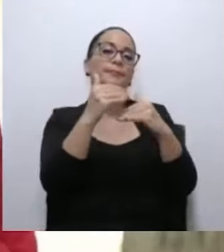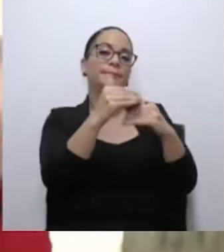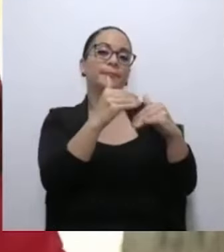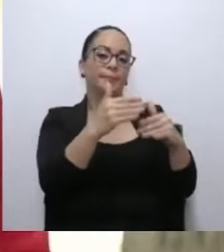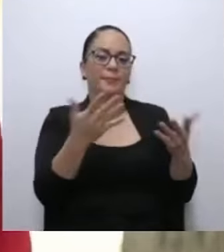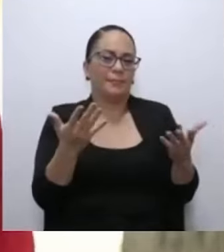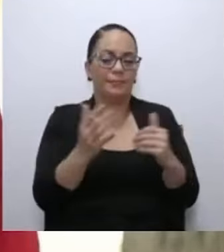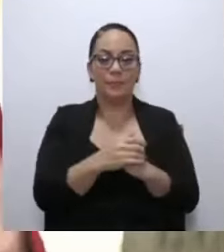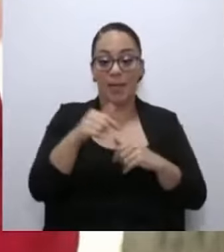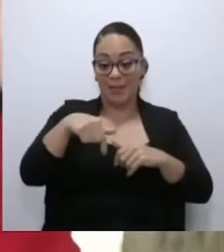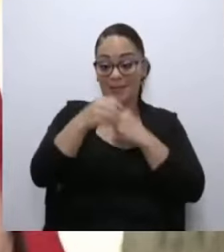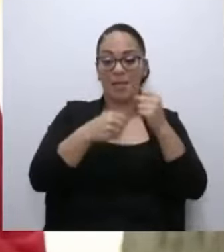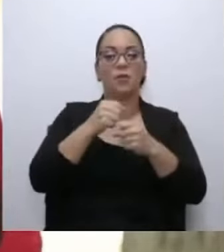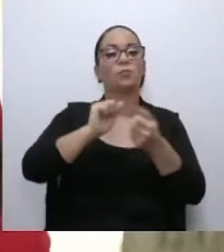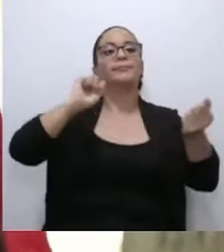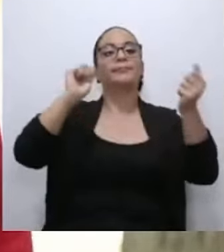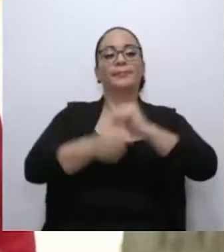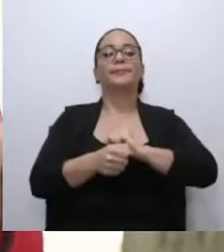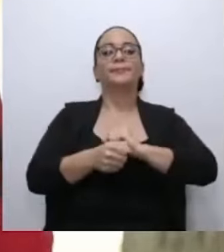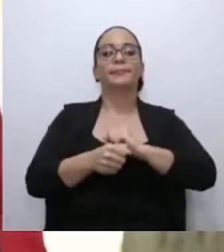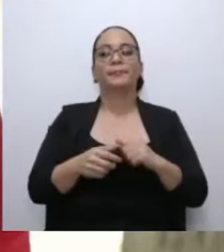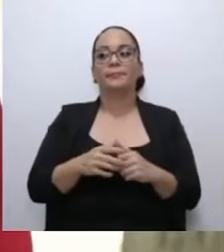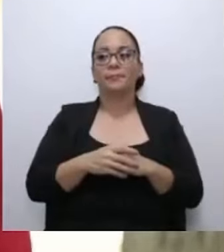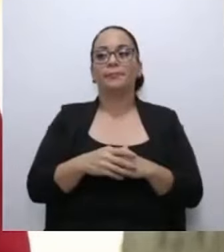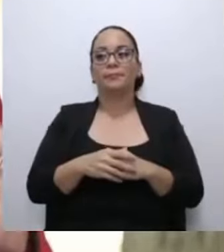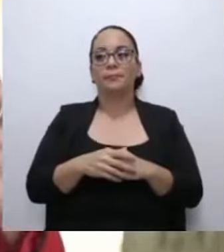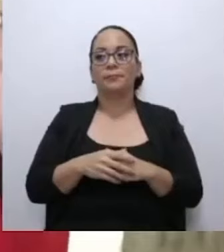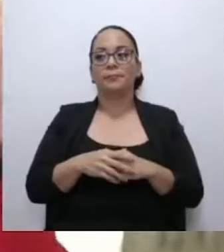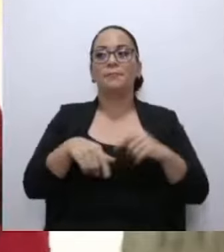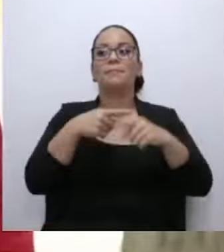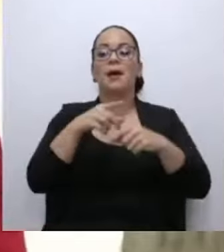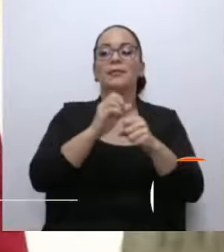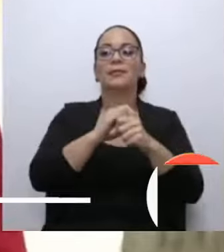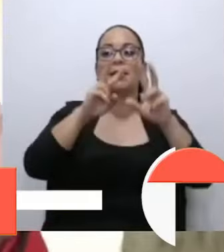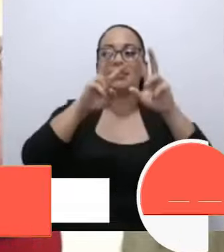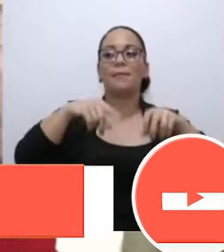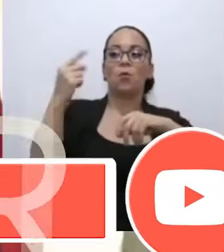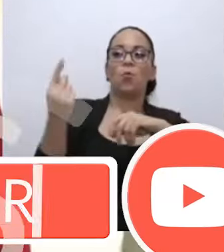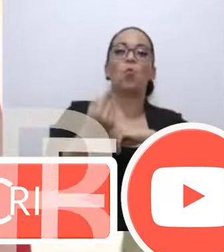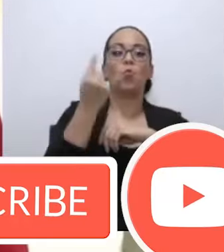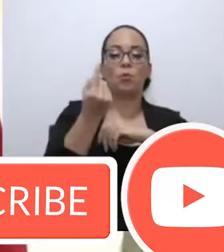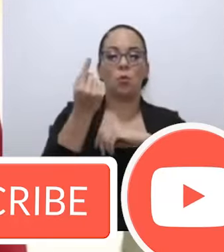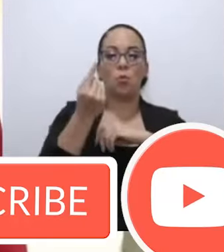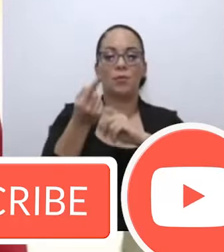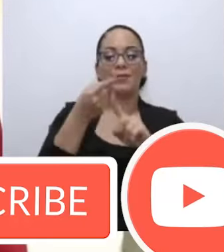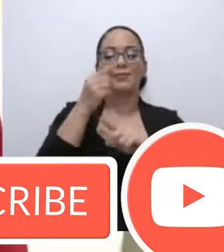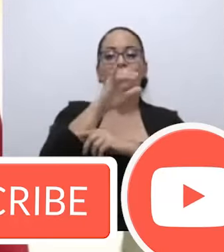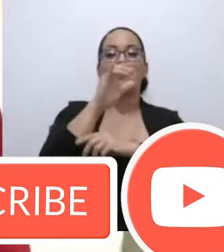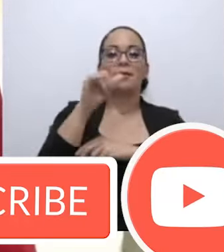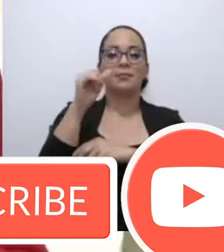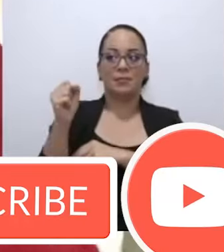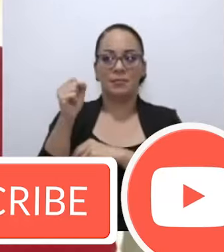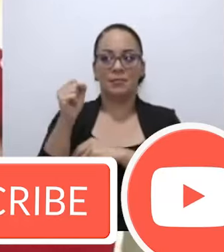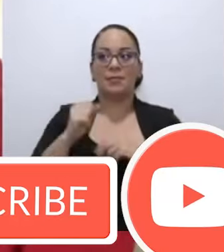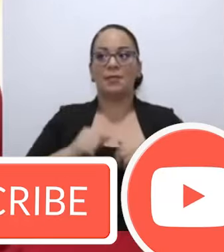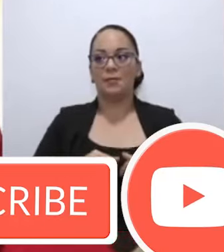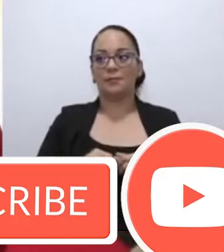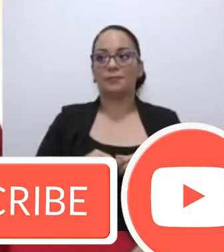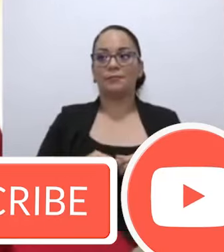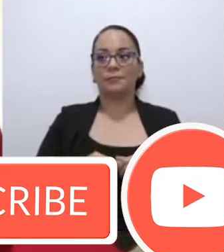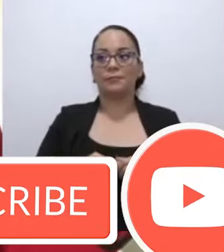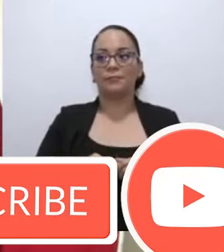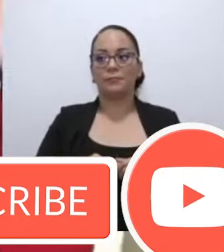cambiamos, viene el examen único por parte de la Caja Costarricense de Seguro Social, que ya hay varios